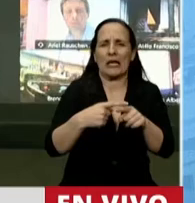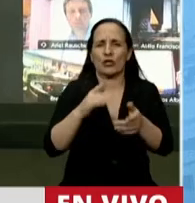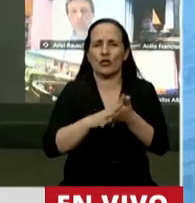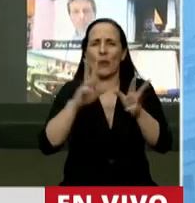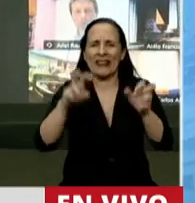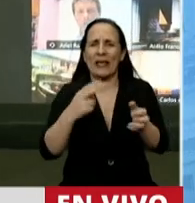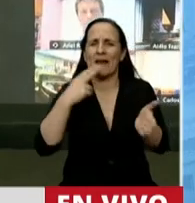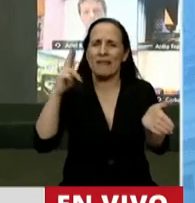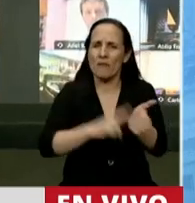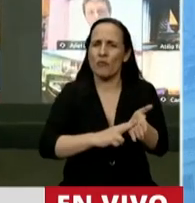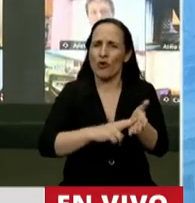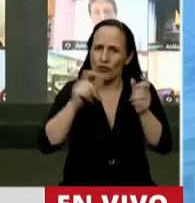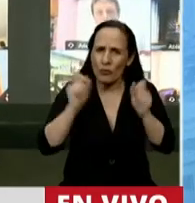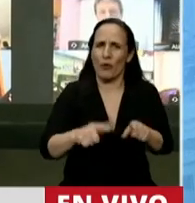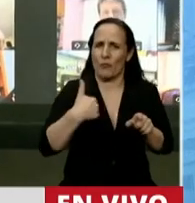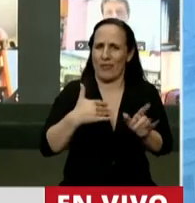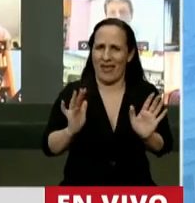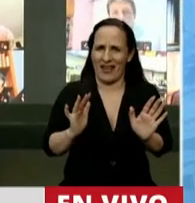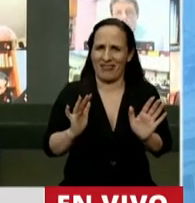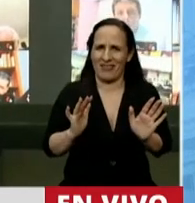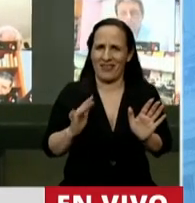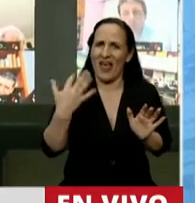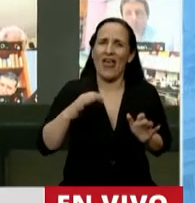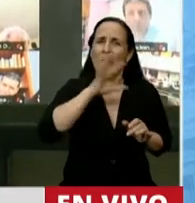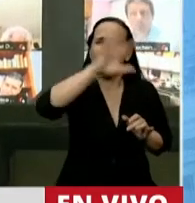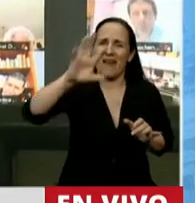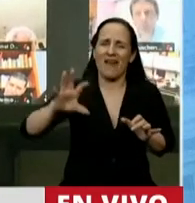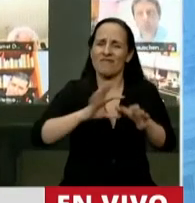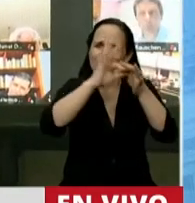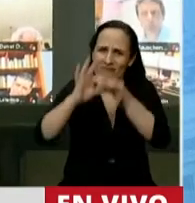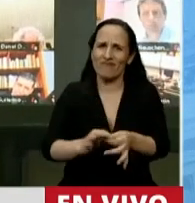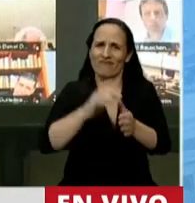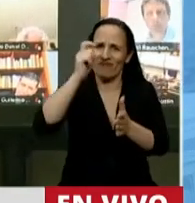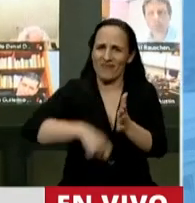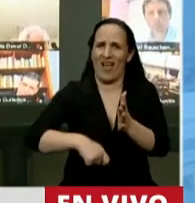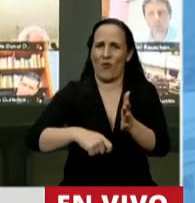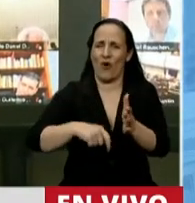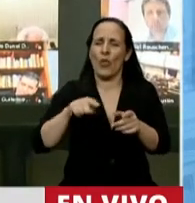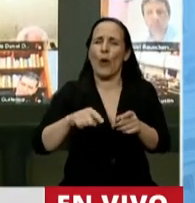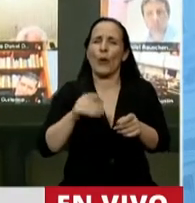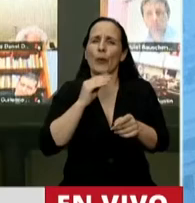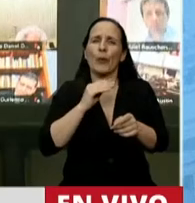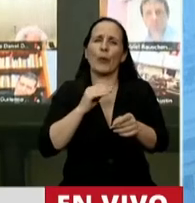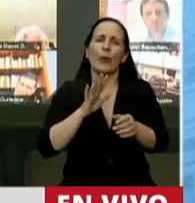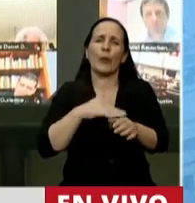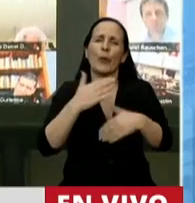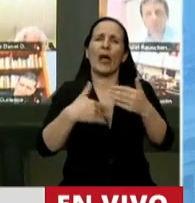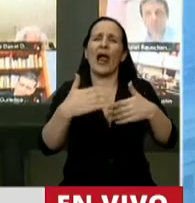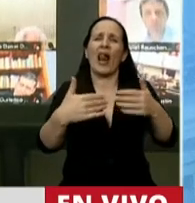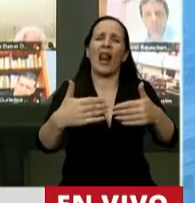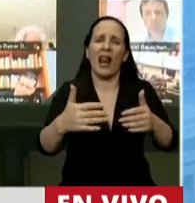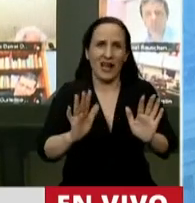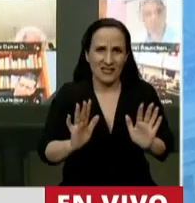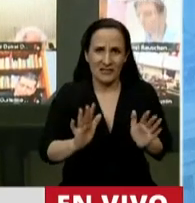argentina en el marco de un nuevo pacto federal, la acumulación de estos parches impositivos, contradictorios